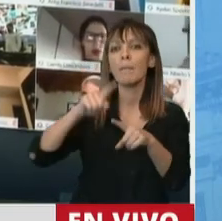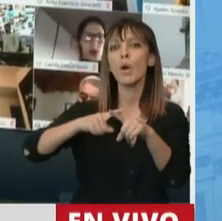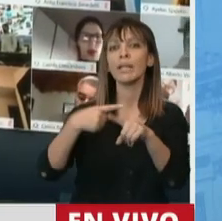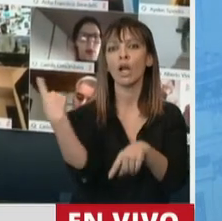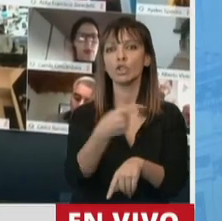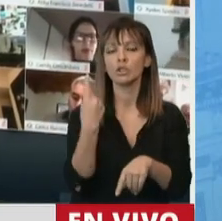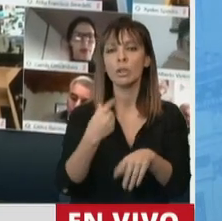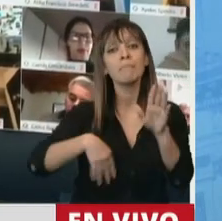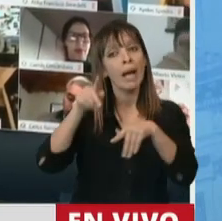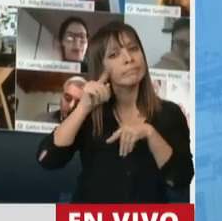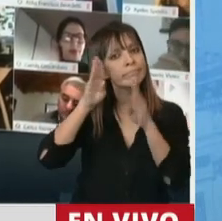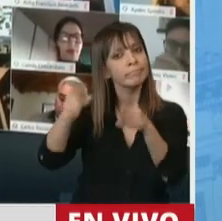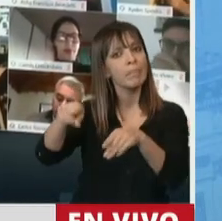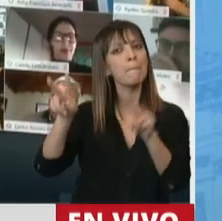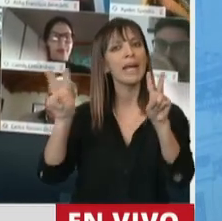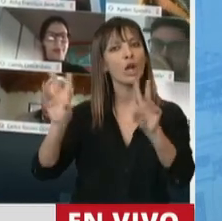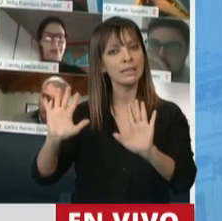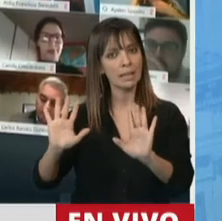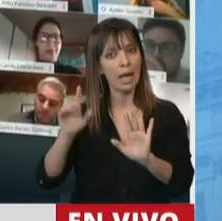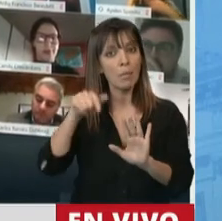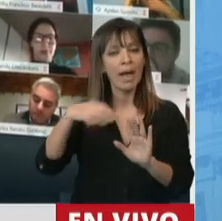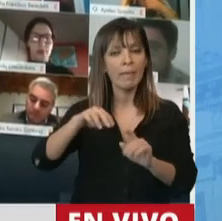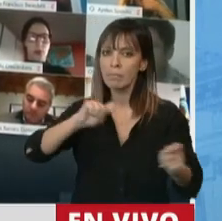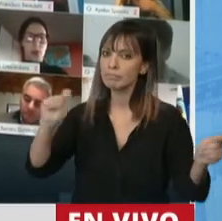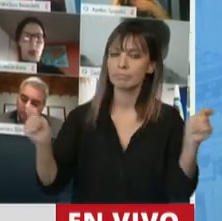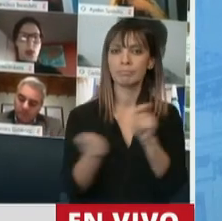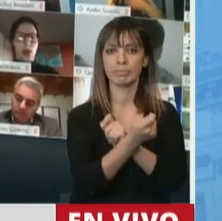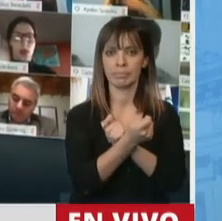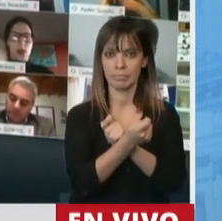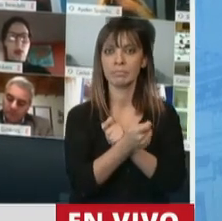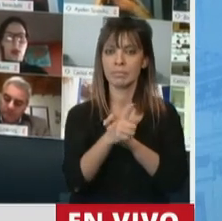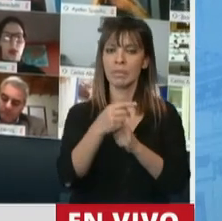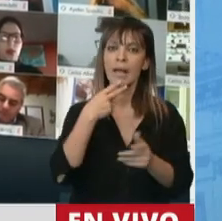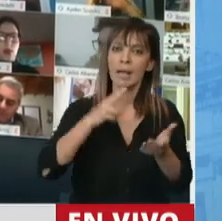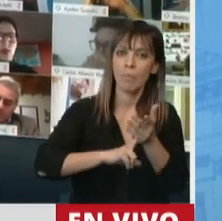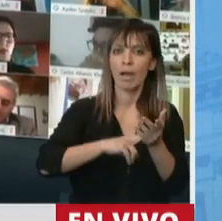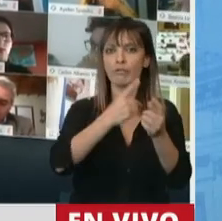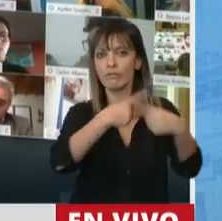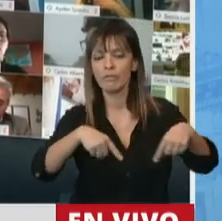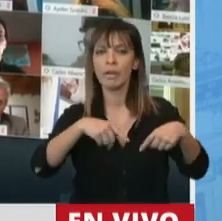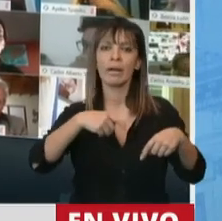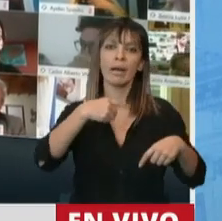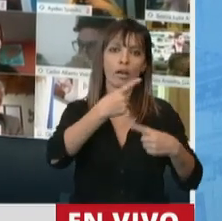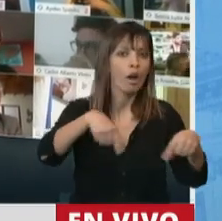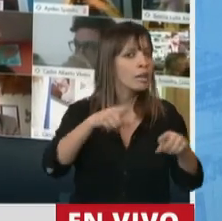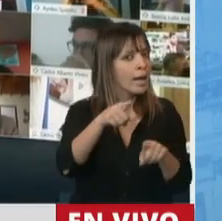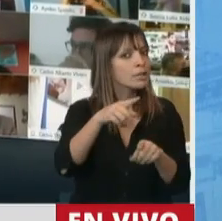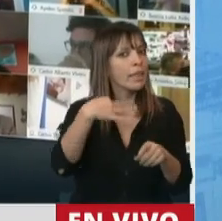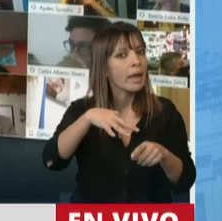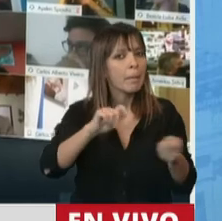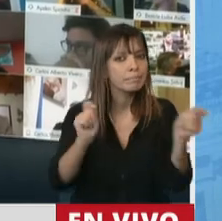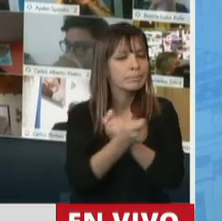fundamentalmente del peronismo. Porque acá lo que hay que hacer es una reforma impositiva, acá lo que hay que hacer es una reforma